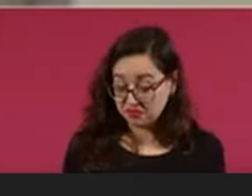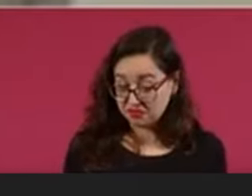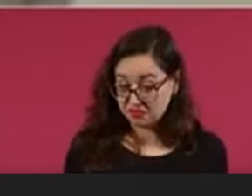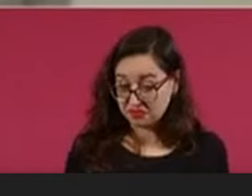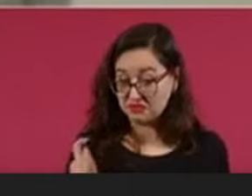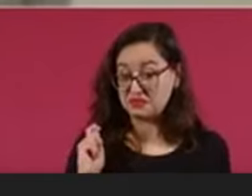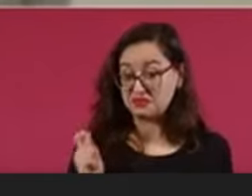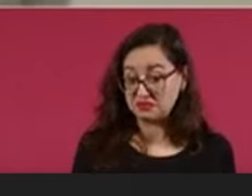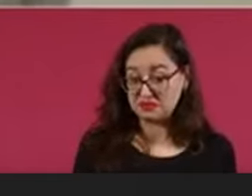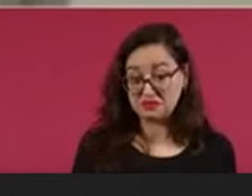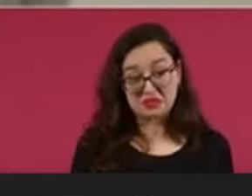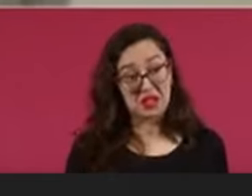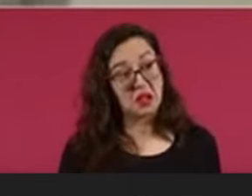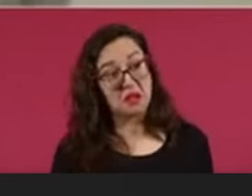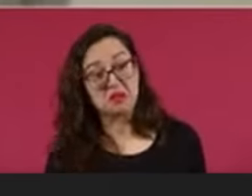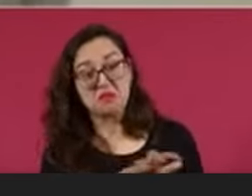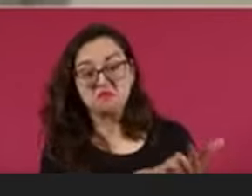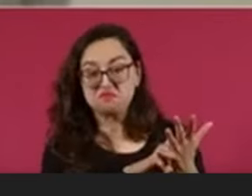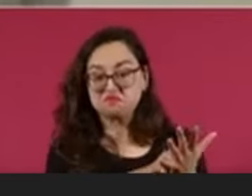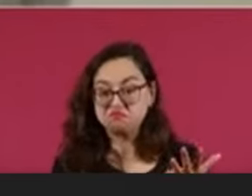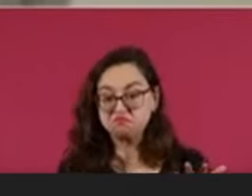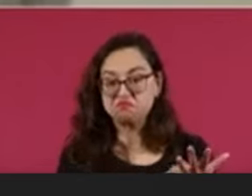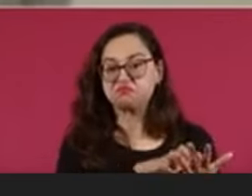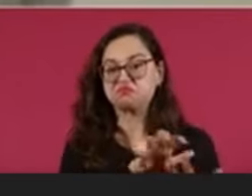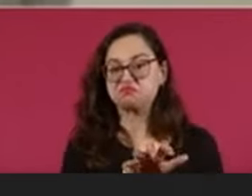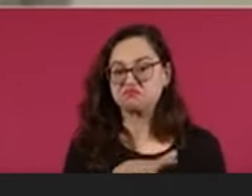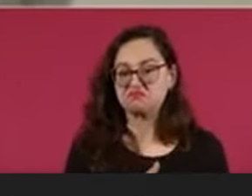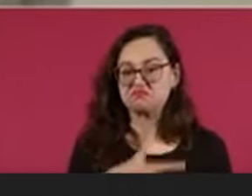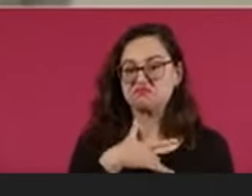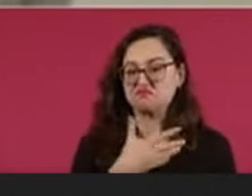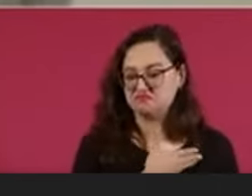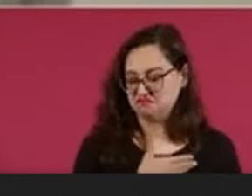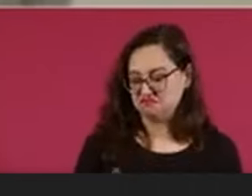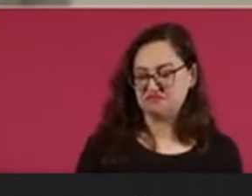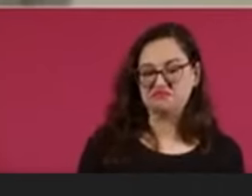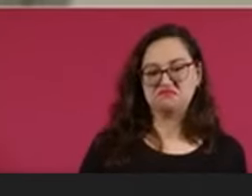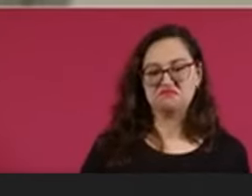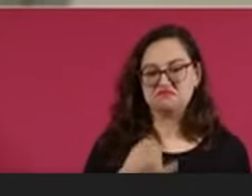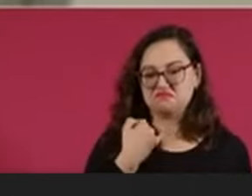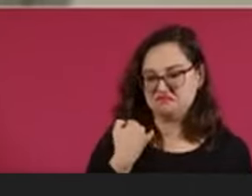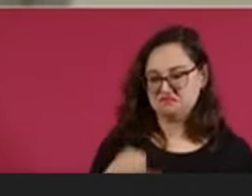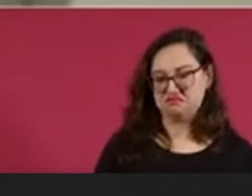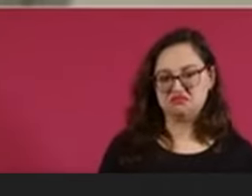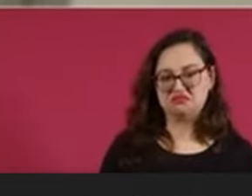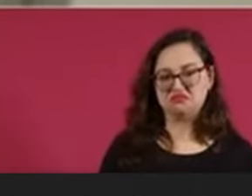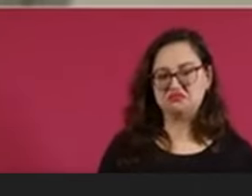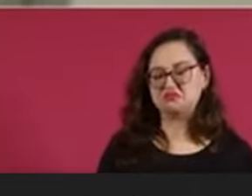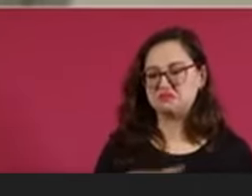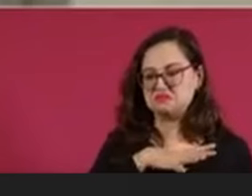para millones de mexicanos, usted será un presidente espurio